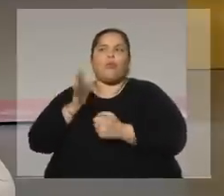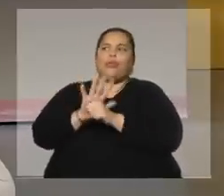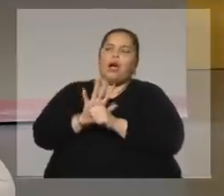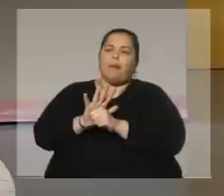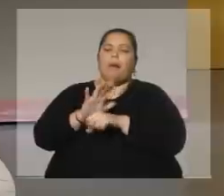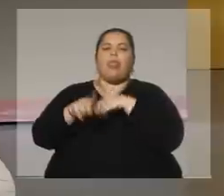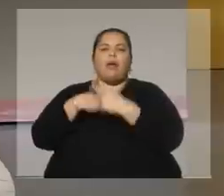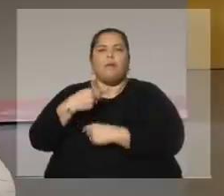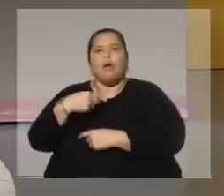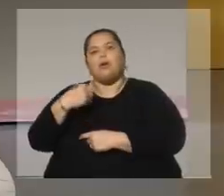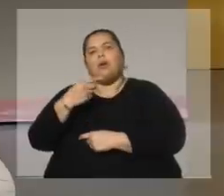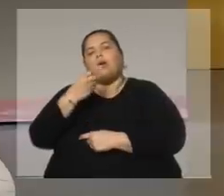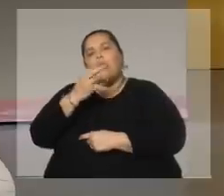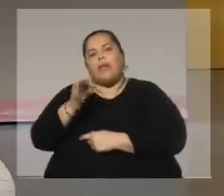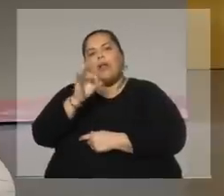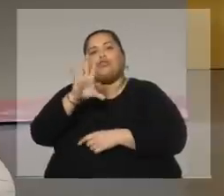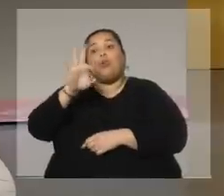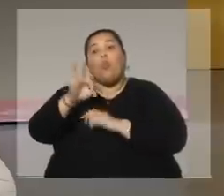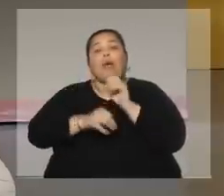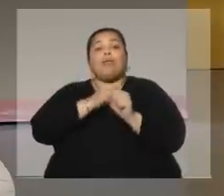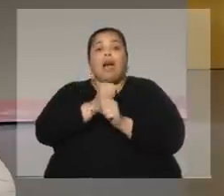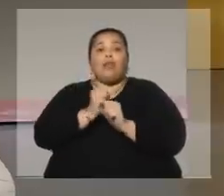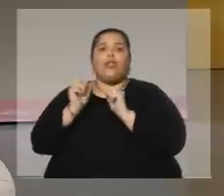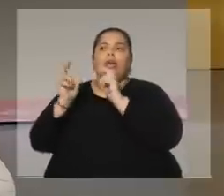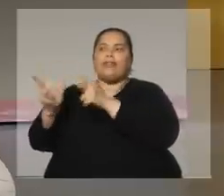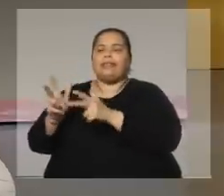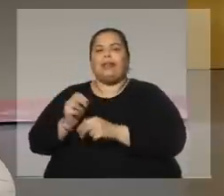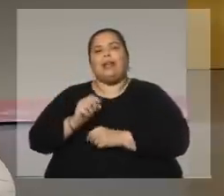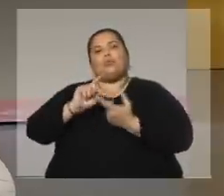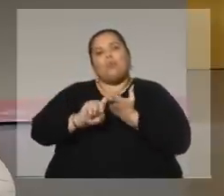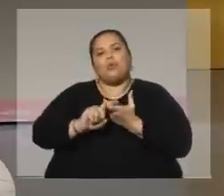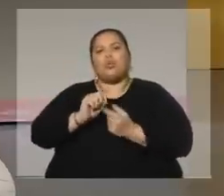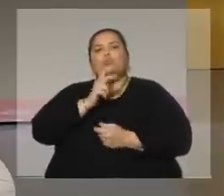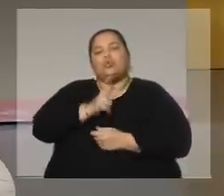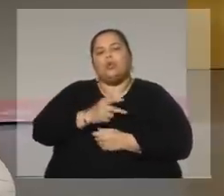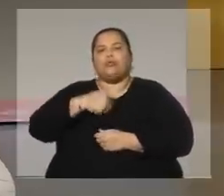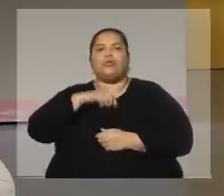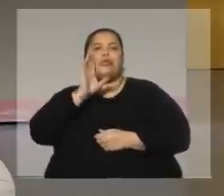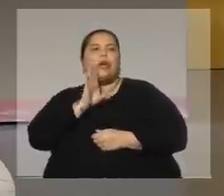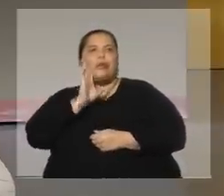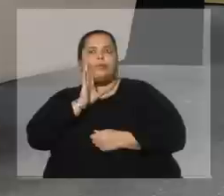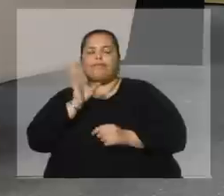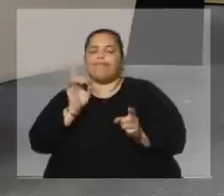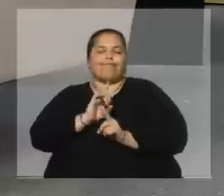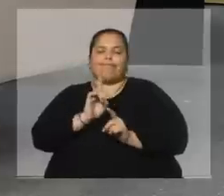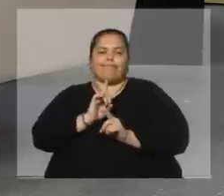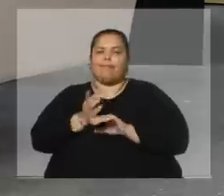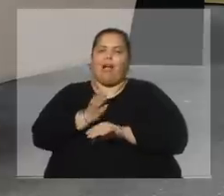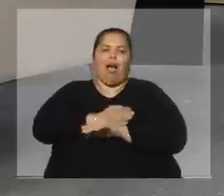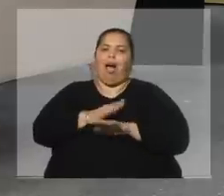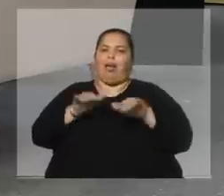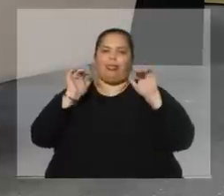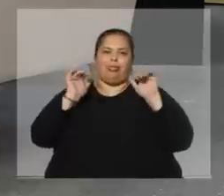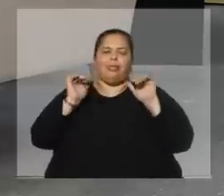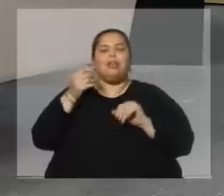a los 40 o 50 años, decirle a su mujer y a sus hijos, yo siento de otra forma. Entonces, en ese momento,